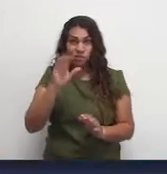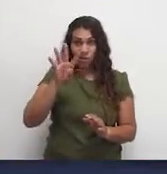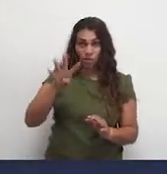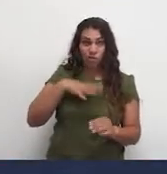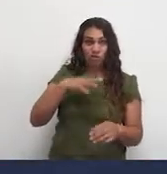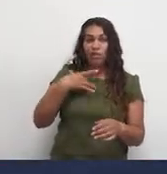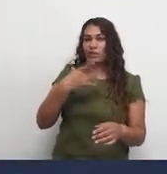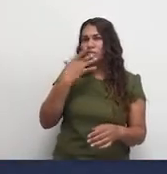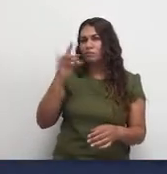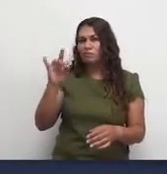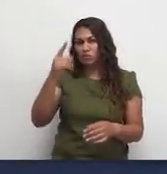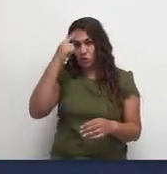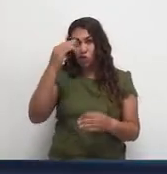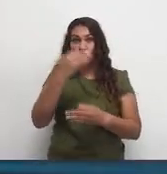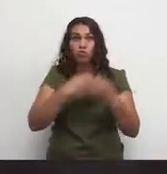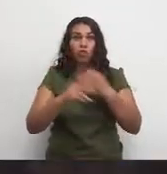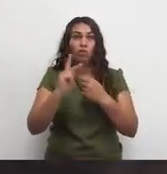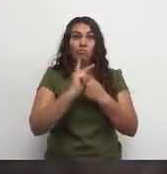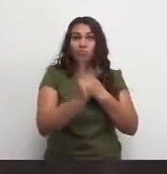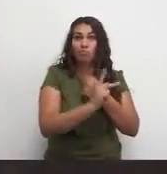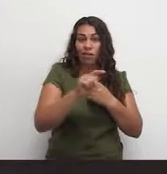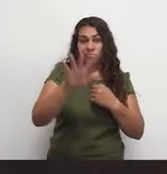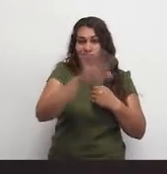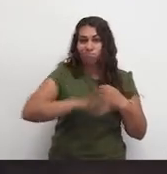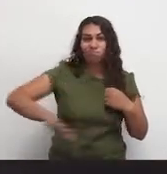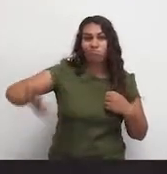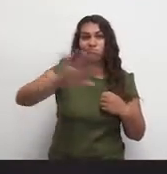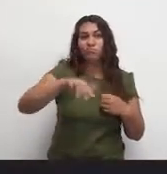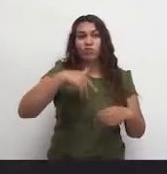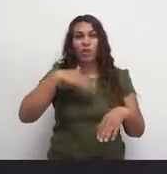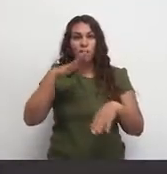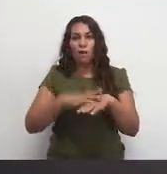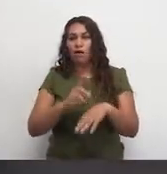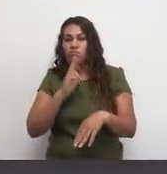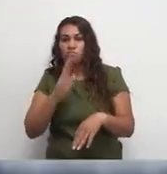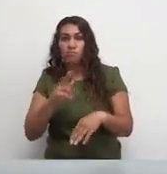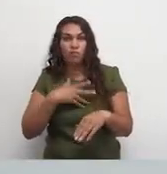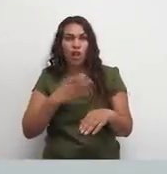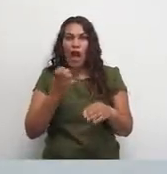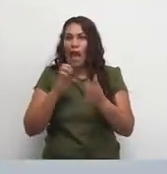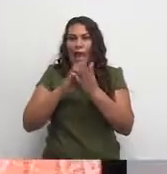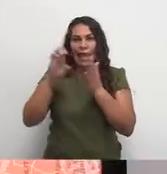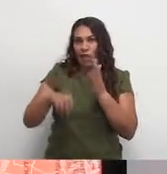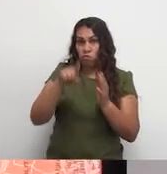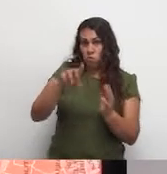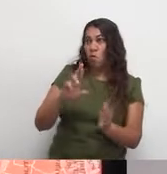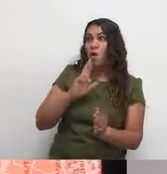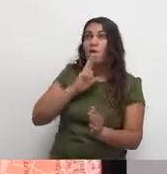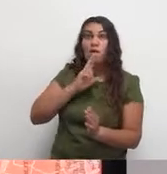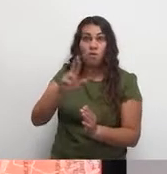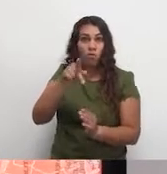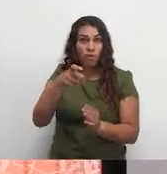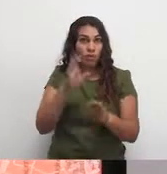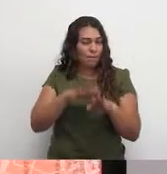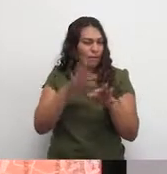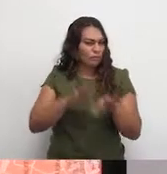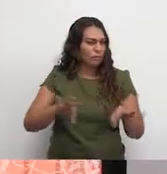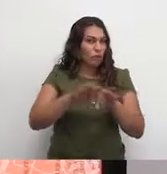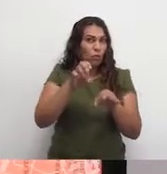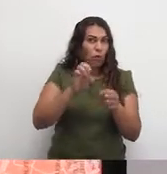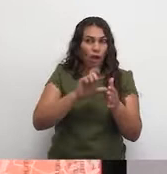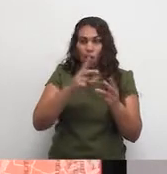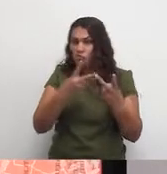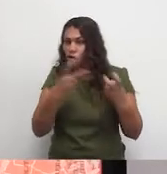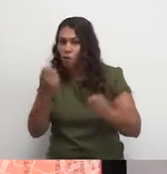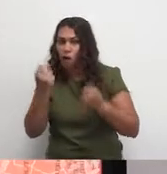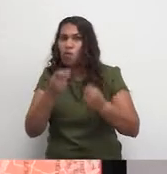El C4 detecta vehículos robados en todo el país, que circulan por el municipio con reporte vigente. Reporten. El reporte y la denuncia es